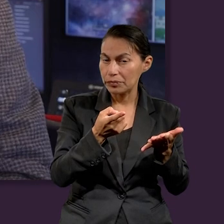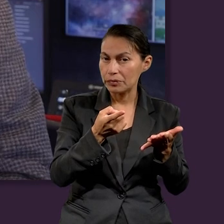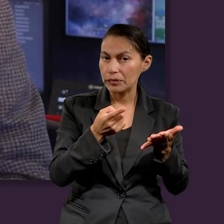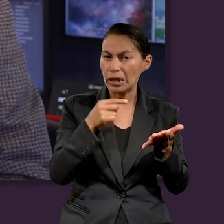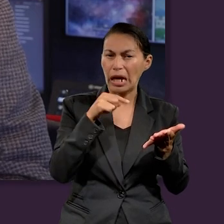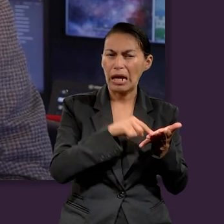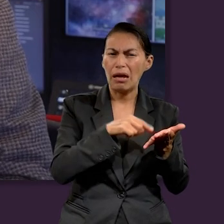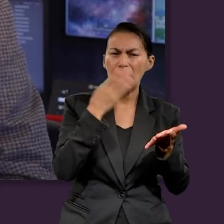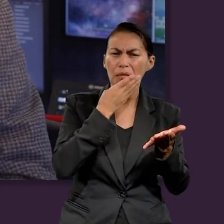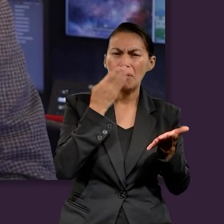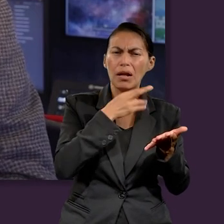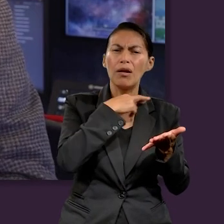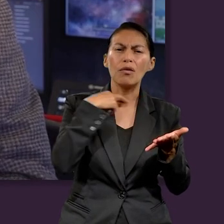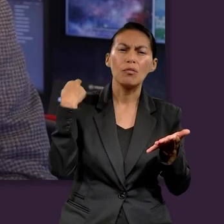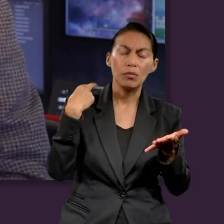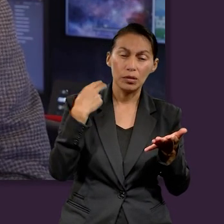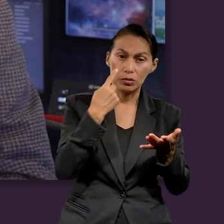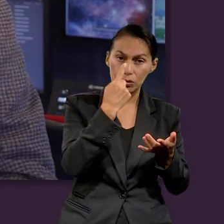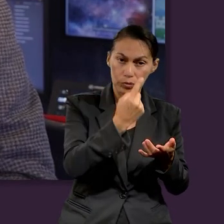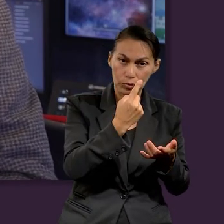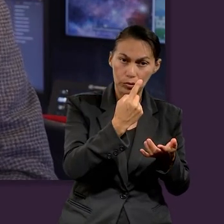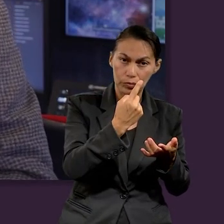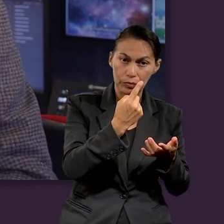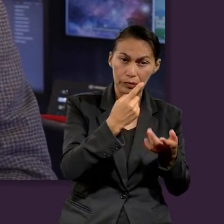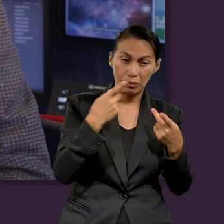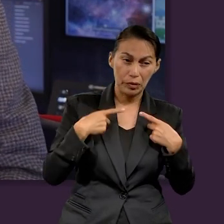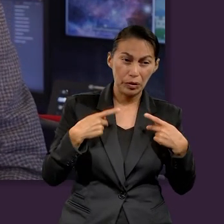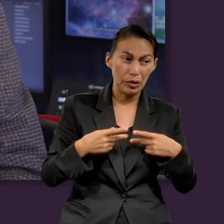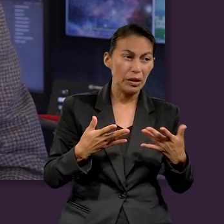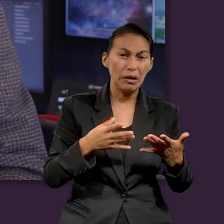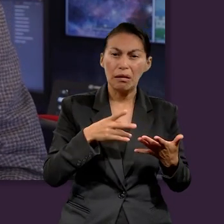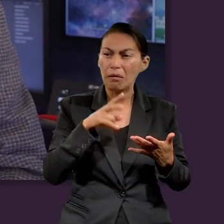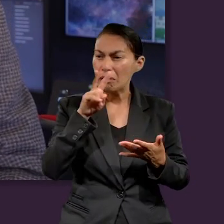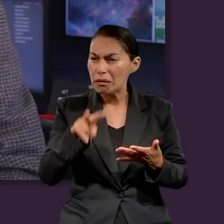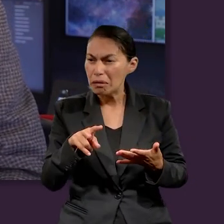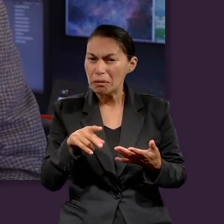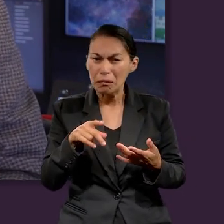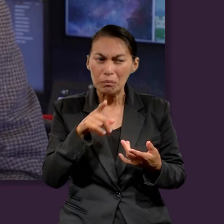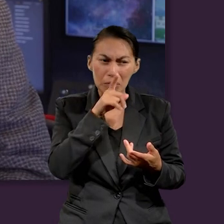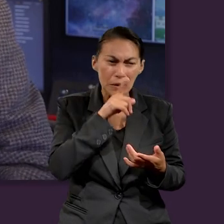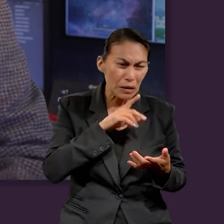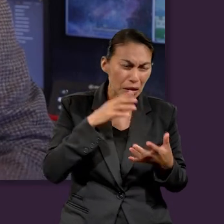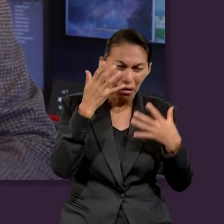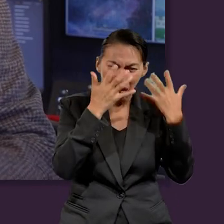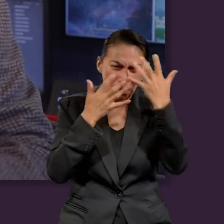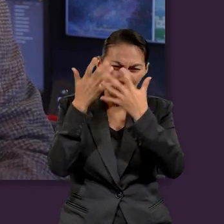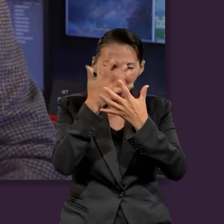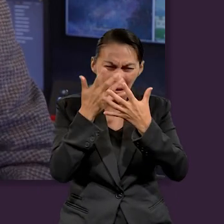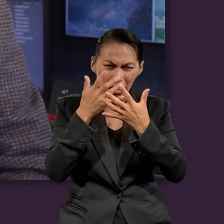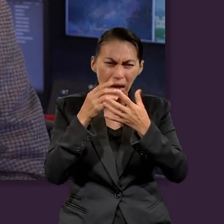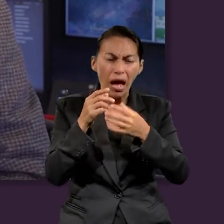San Pablo nos dice, allí en Romanos 1, La